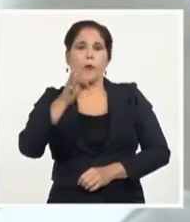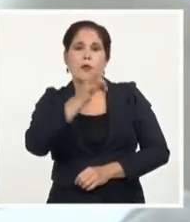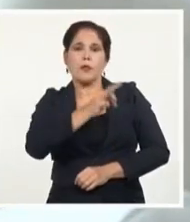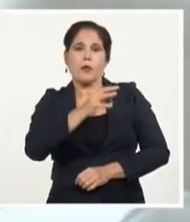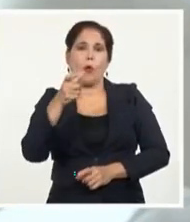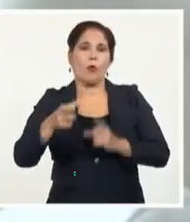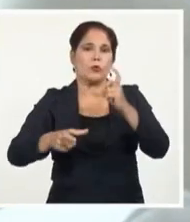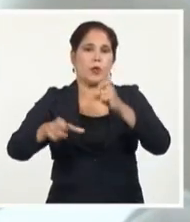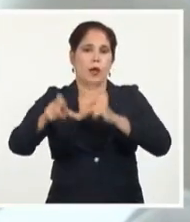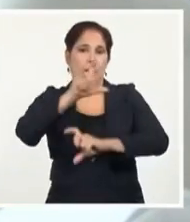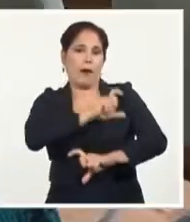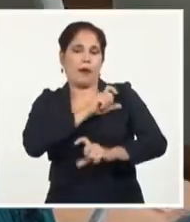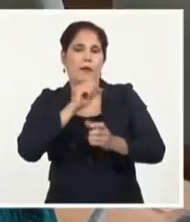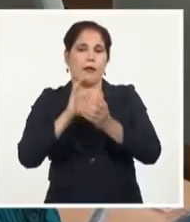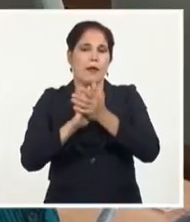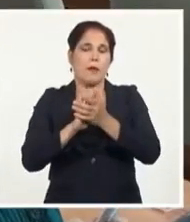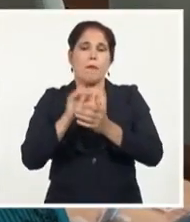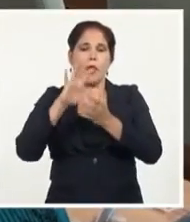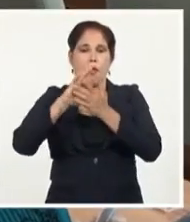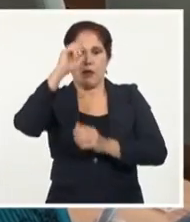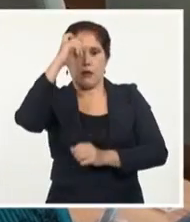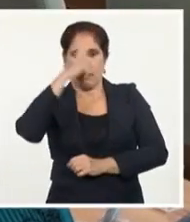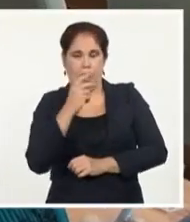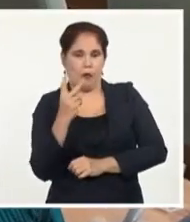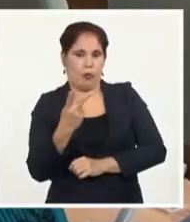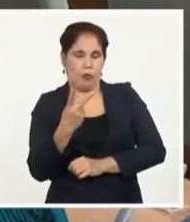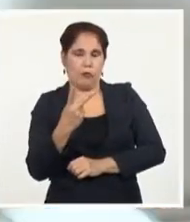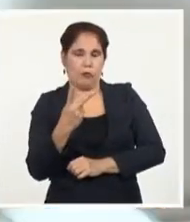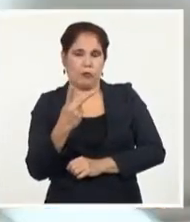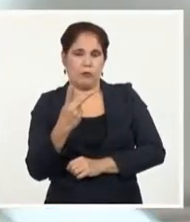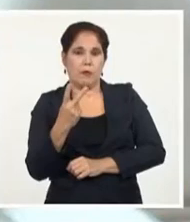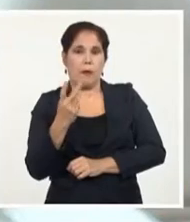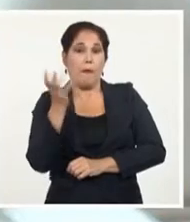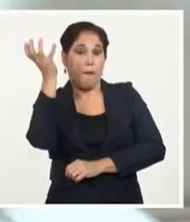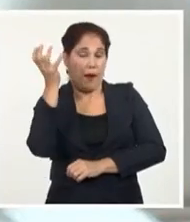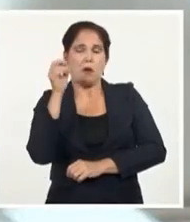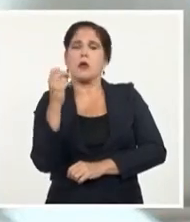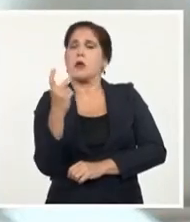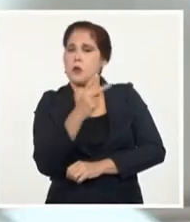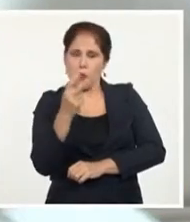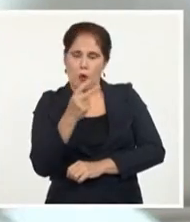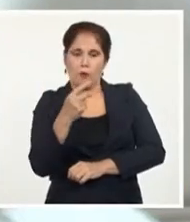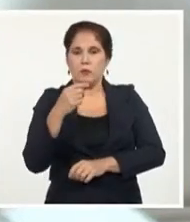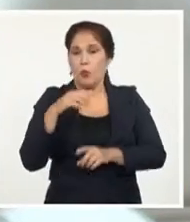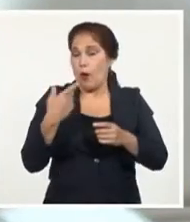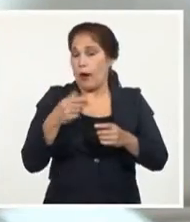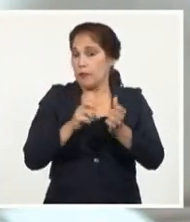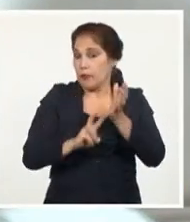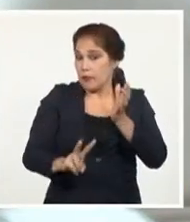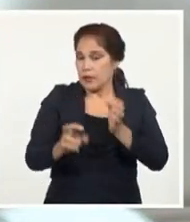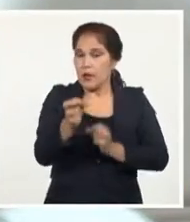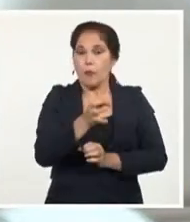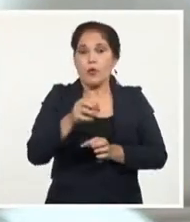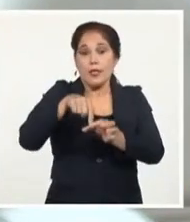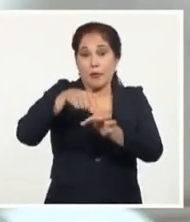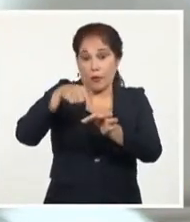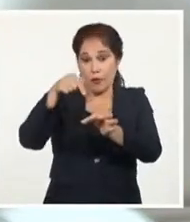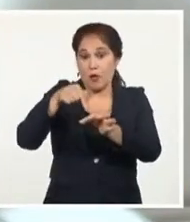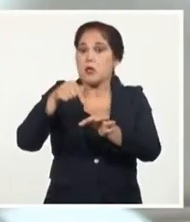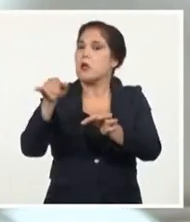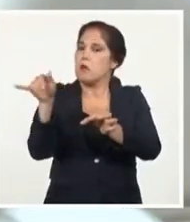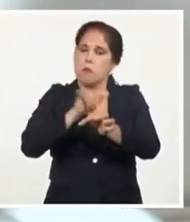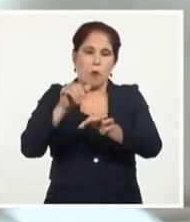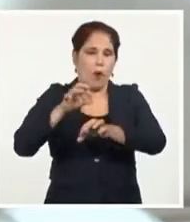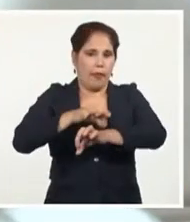Contramaestre y Mella. Las provincias con mayores riesgos son el municipio especial Isla de la